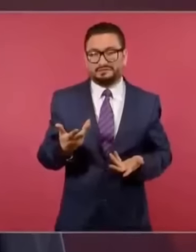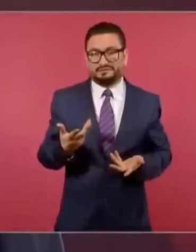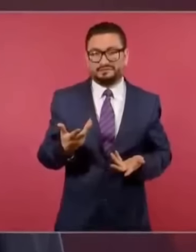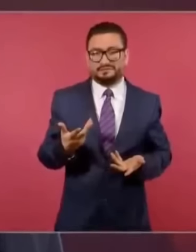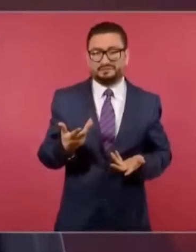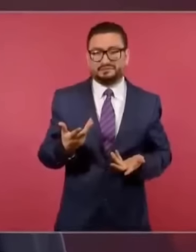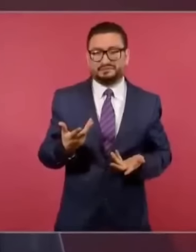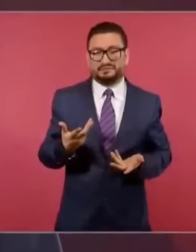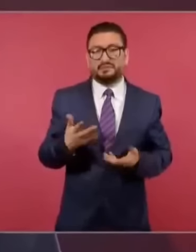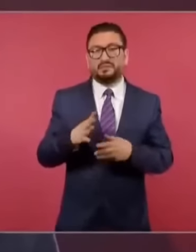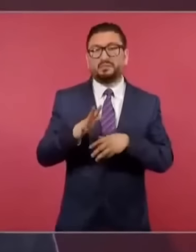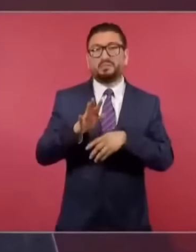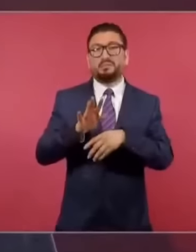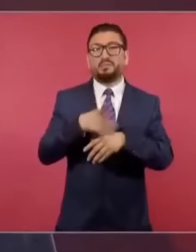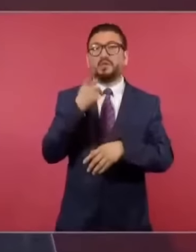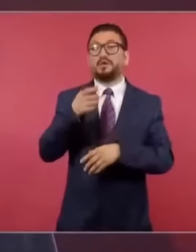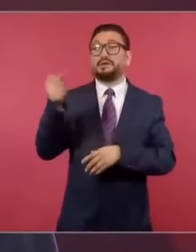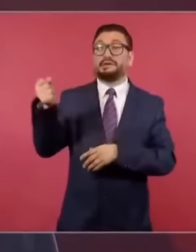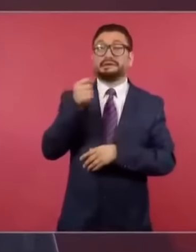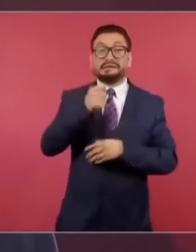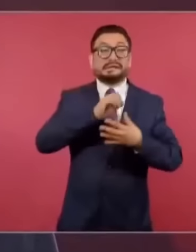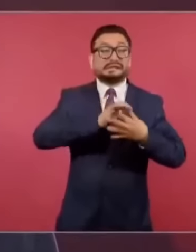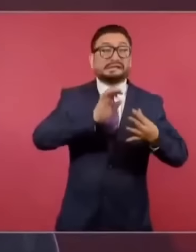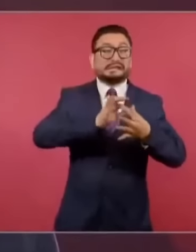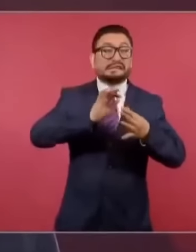no les ayudan en el chantaje,